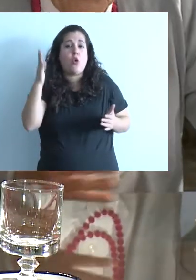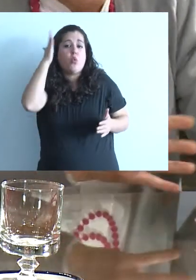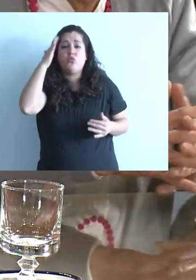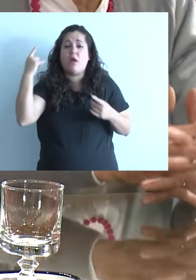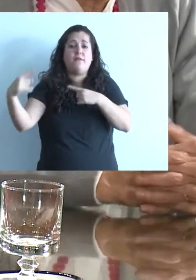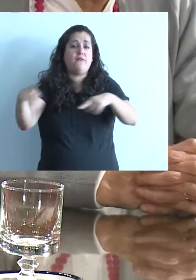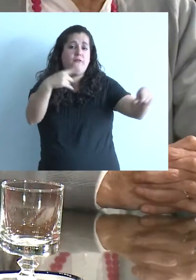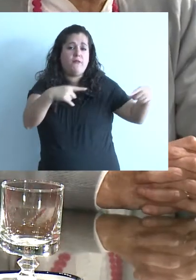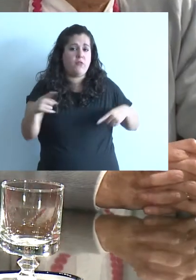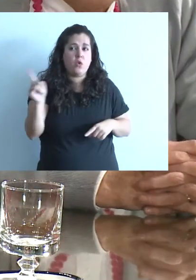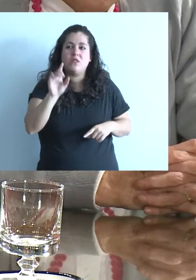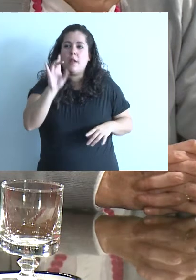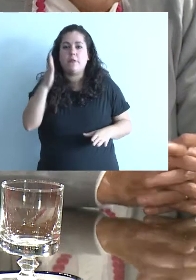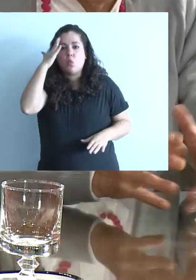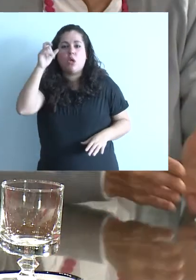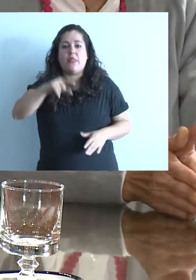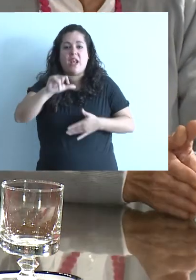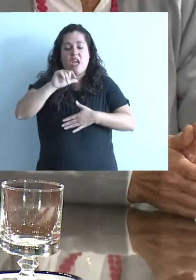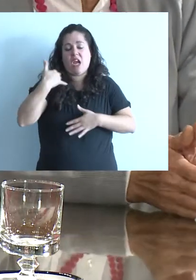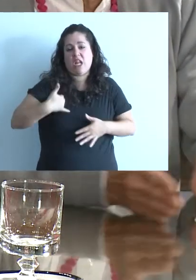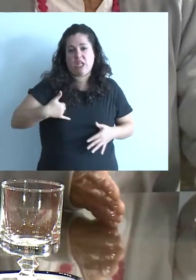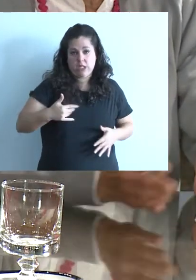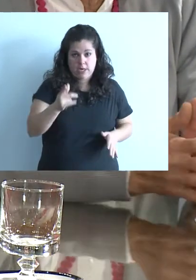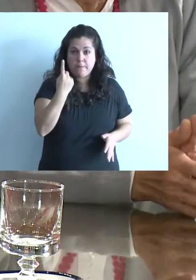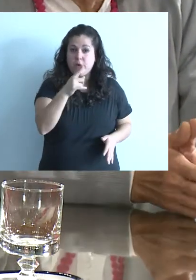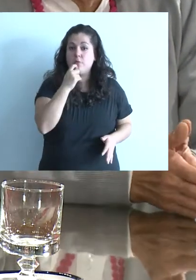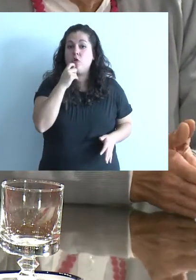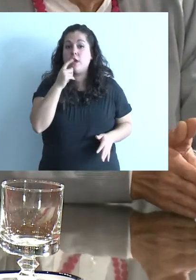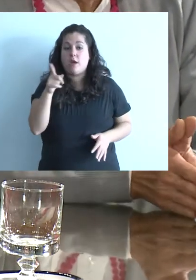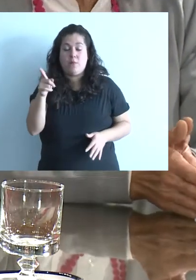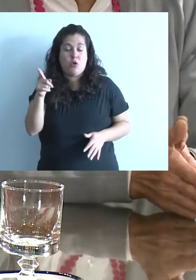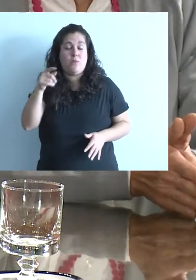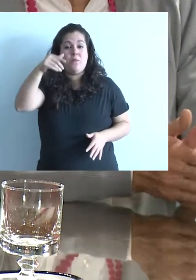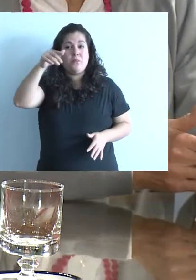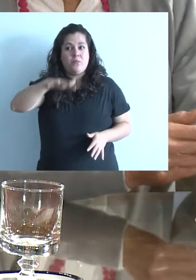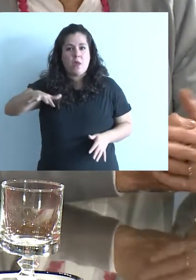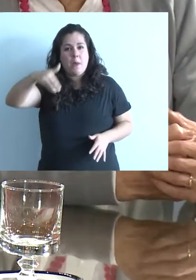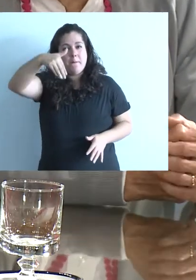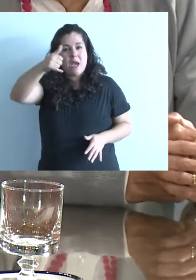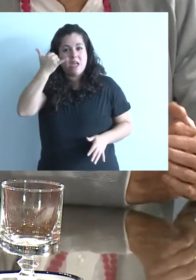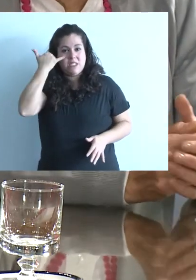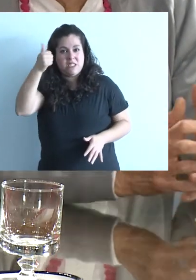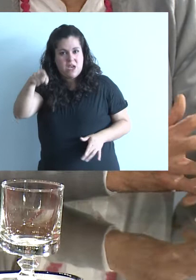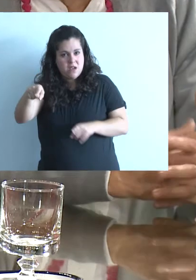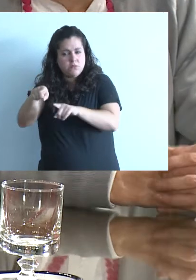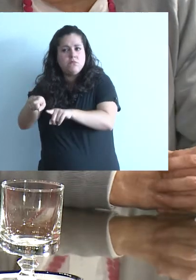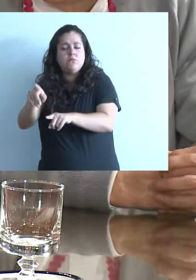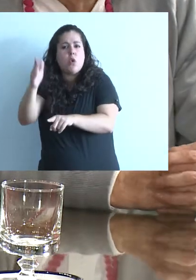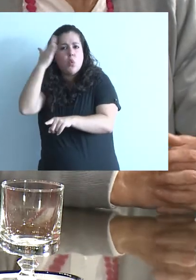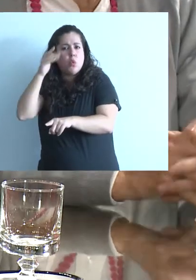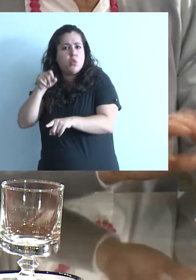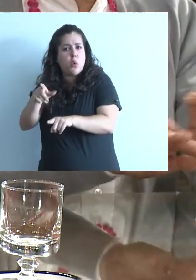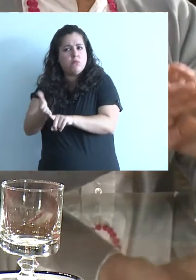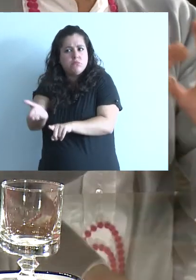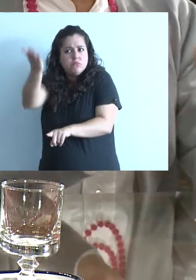otras culturas, no necesariamente las que estuvieron en Argentina. Por ejemplo, la cultura de los mayas en el siglo V a.C.